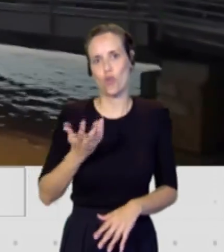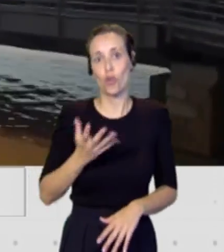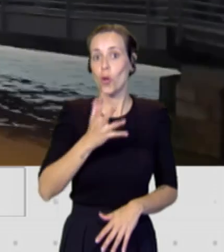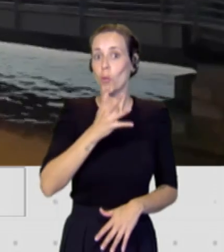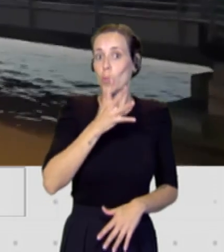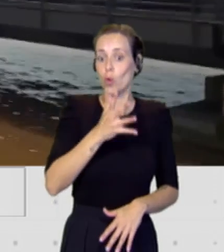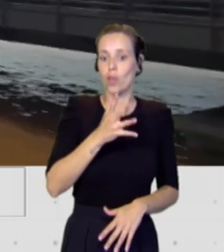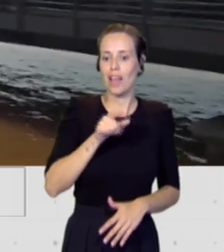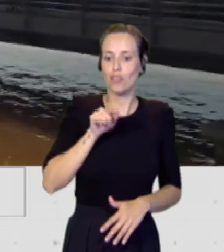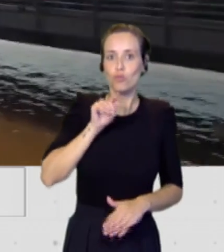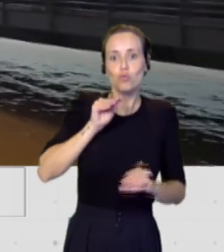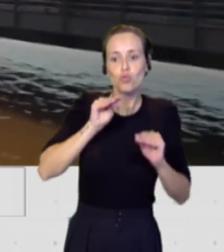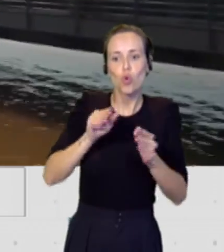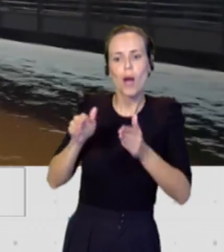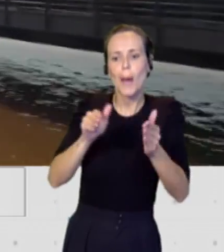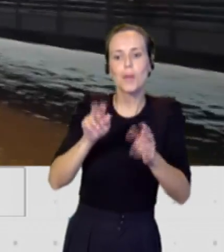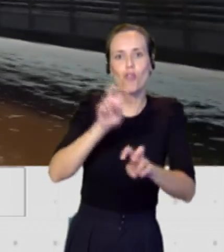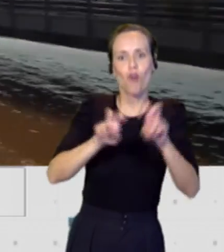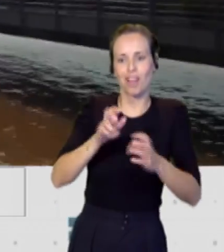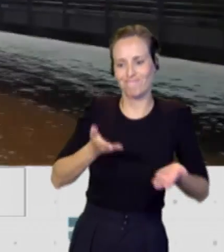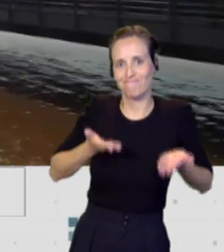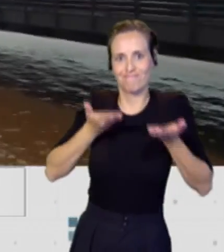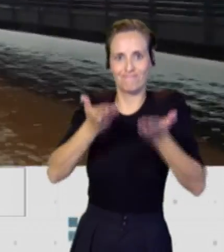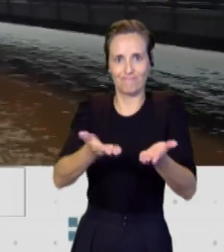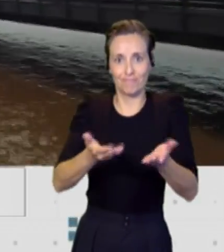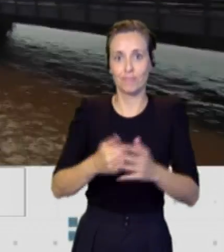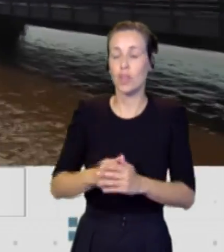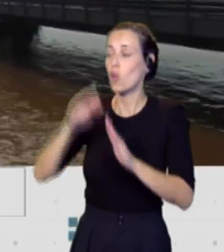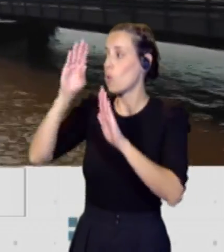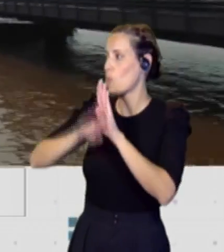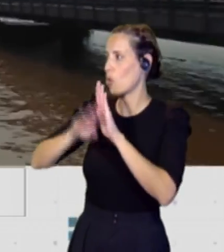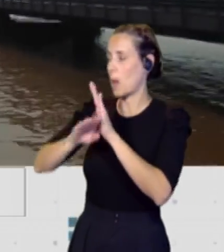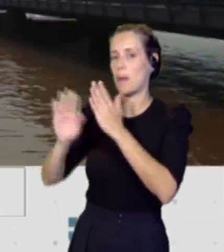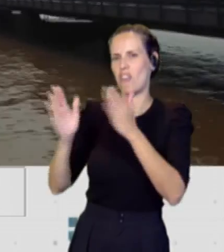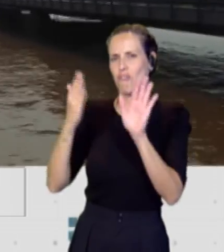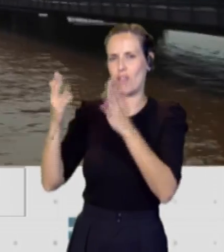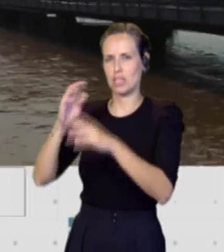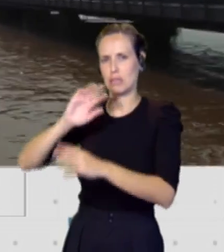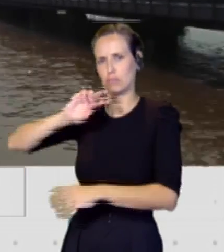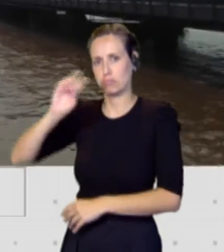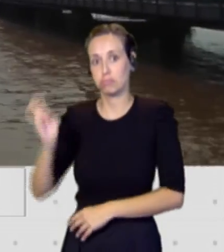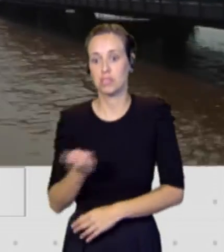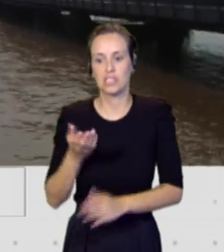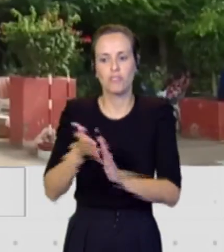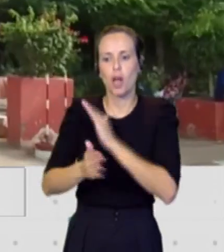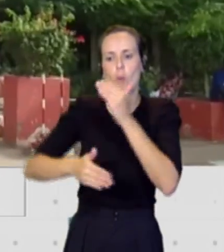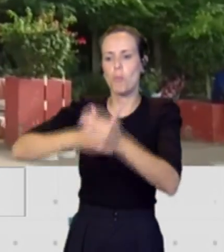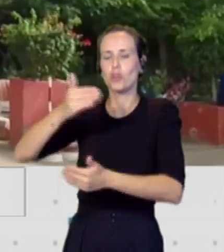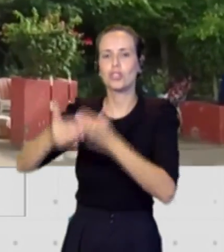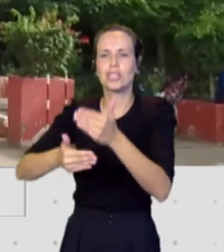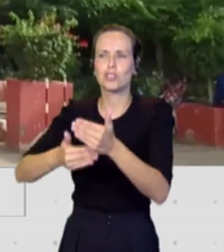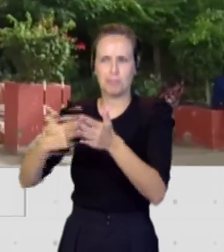ayudarles a buscar su camino. El programa se desarrolla en varias fases, es un proceso. ¿En qué consiste?